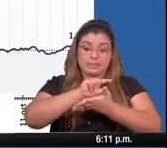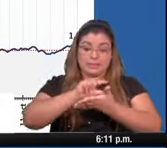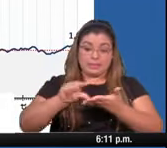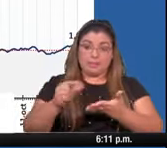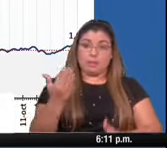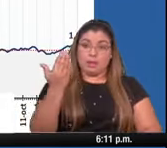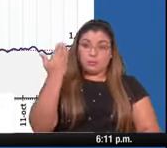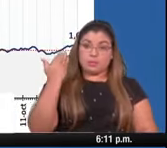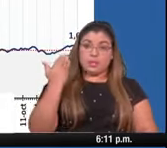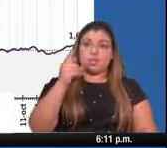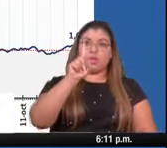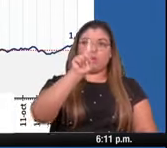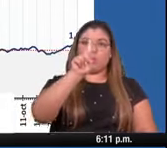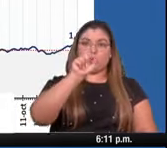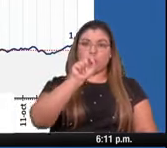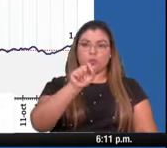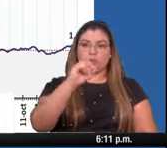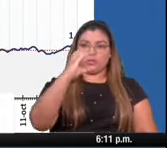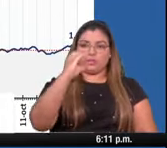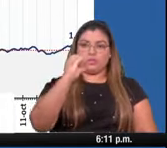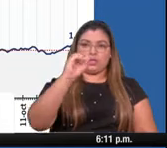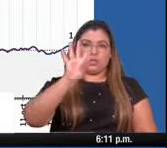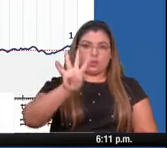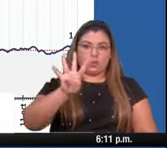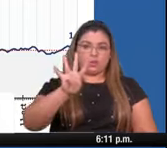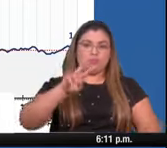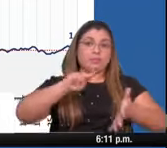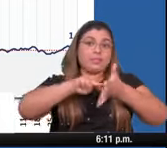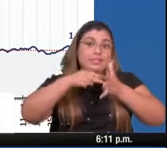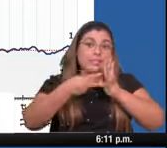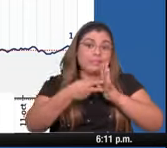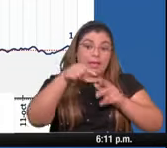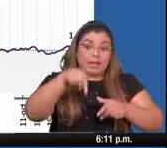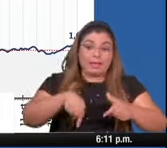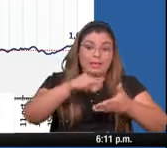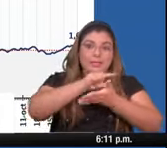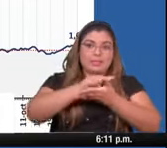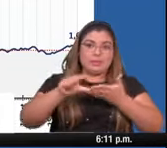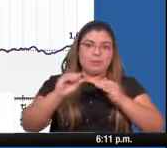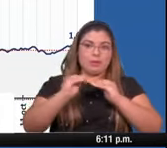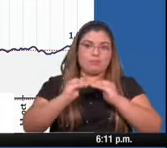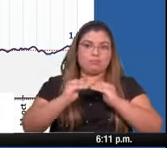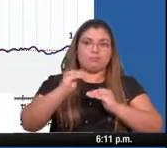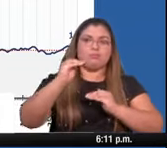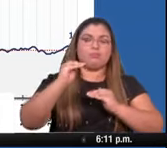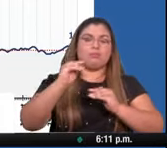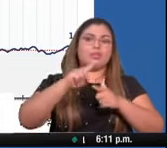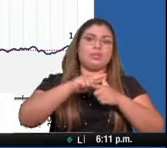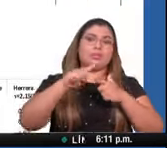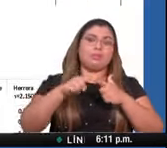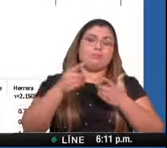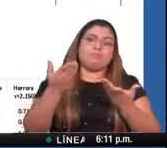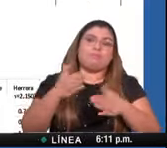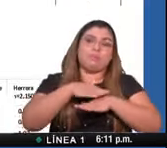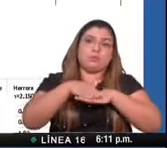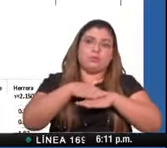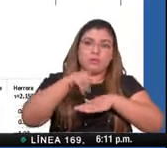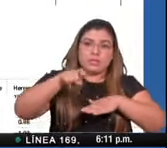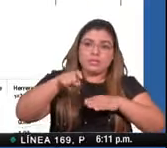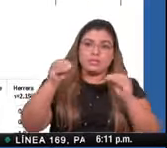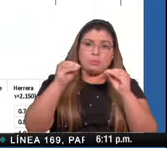anterior fue 1.04, lo cual nos indica pues que ha estado aumentando.